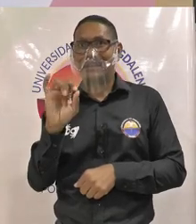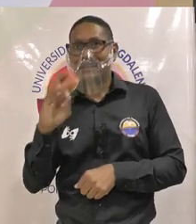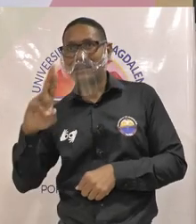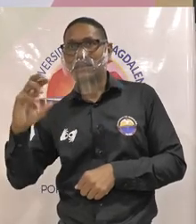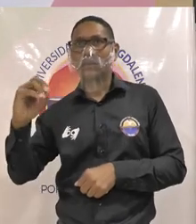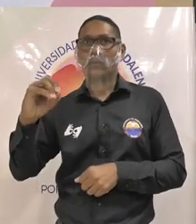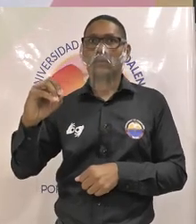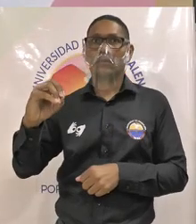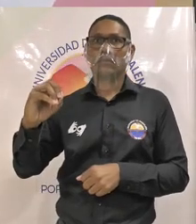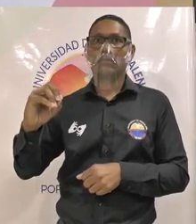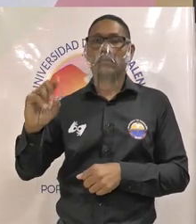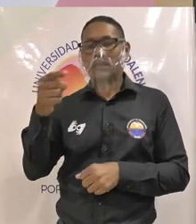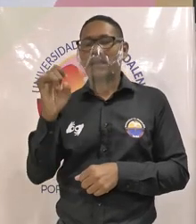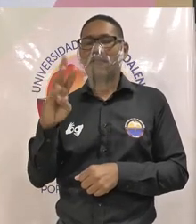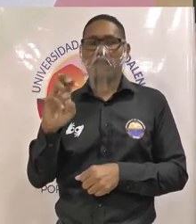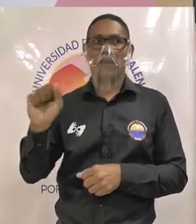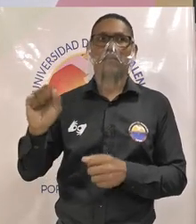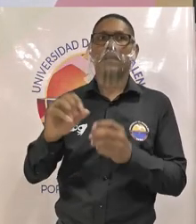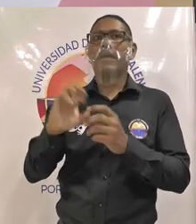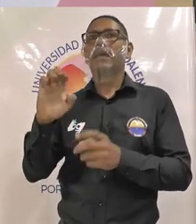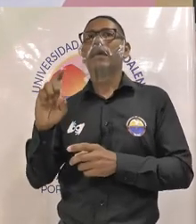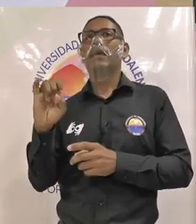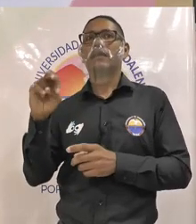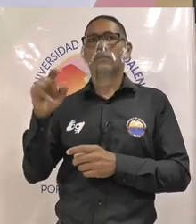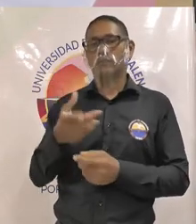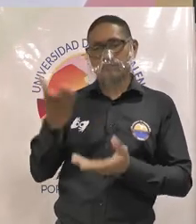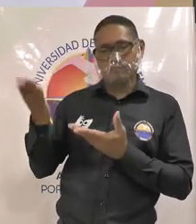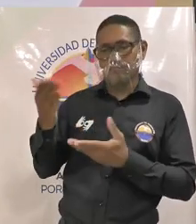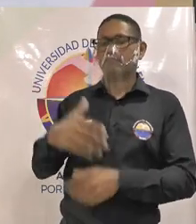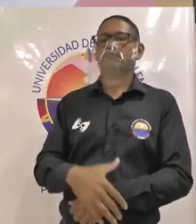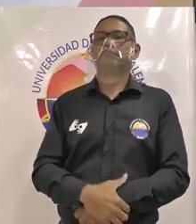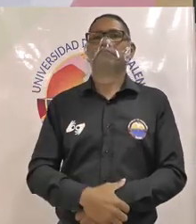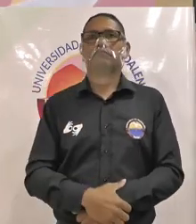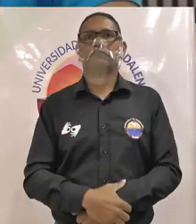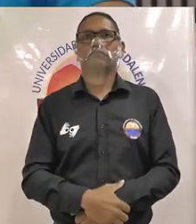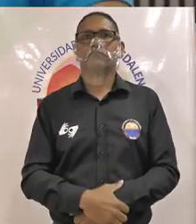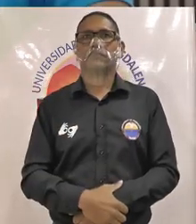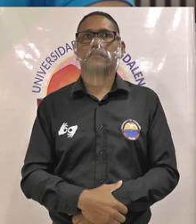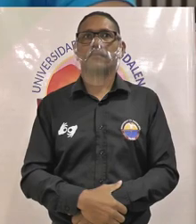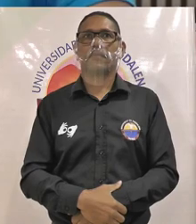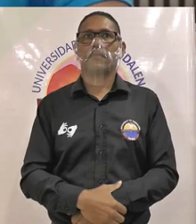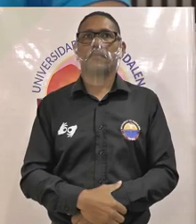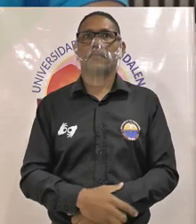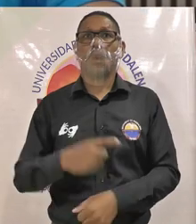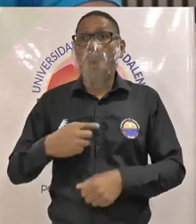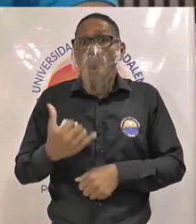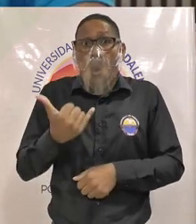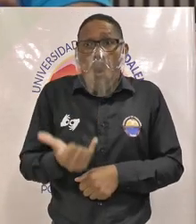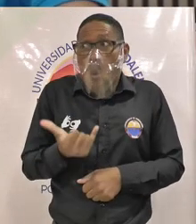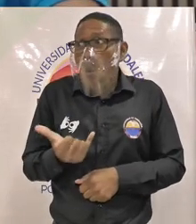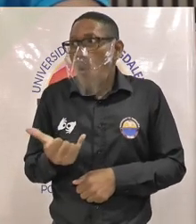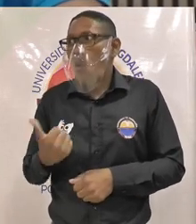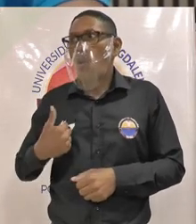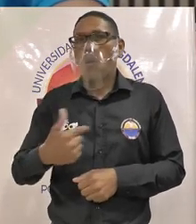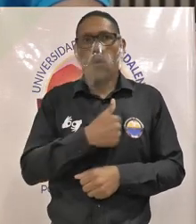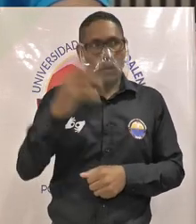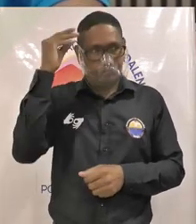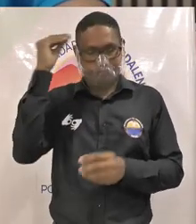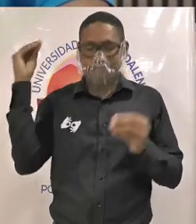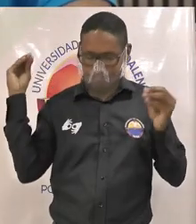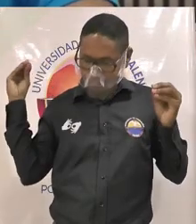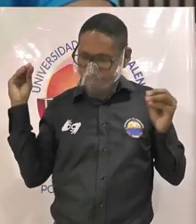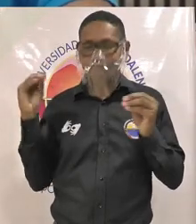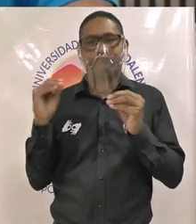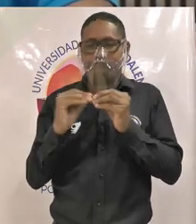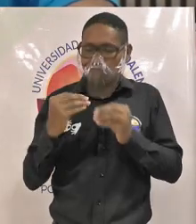Guevara Guerrero y para Edinson de Camposal hoy hemos decidido realizar un acuerdo por lo